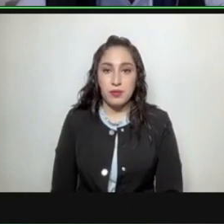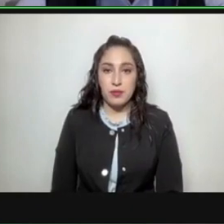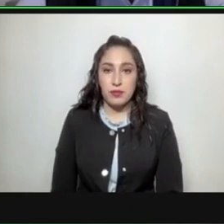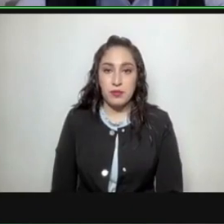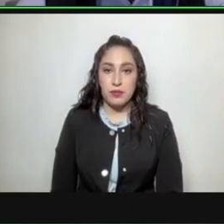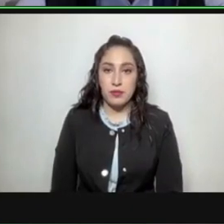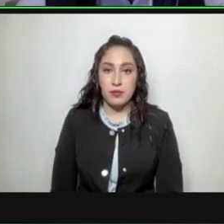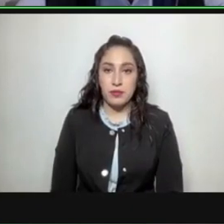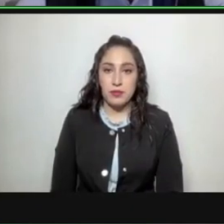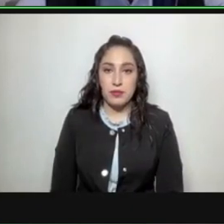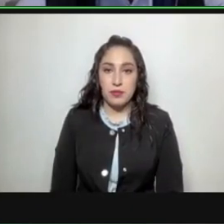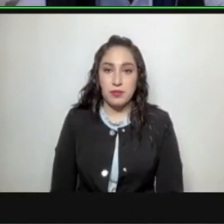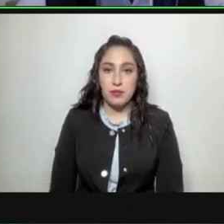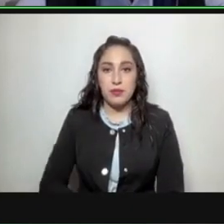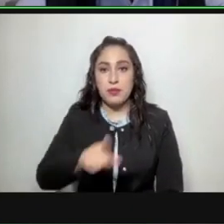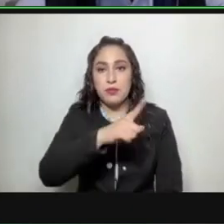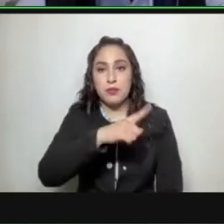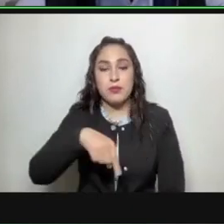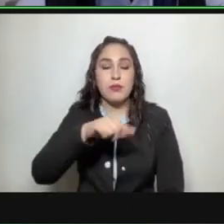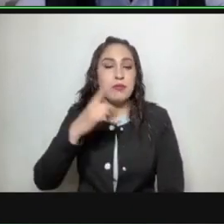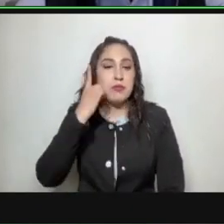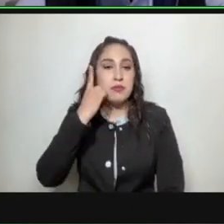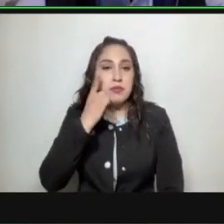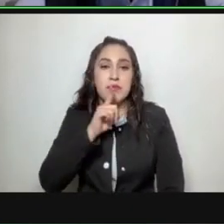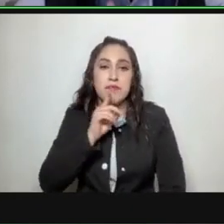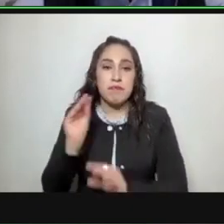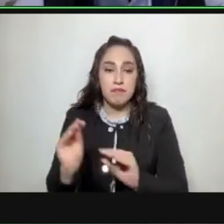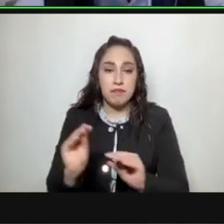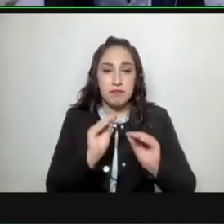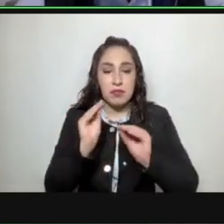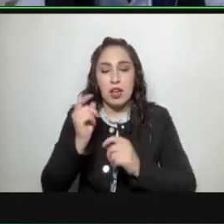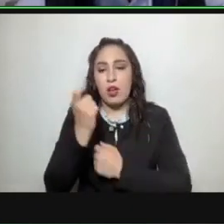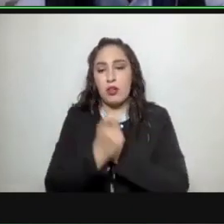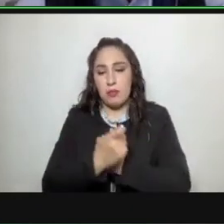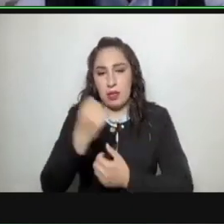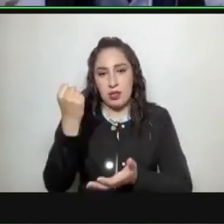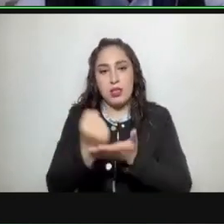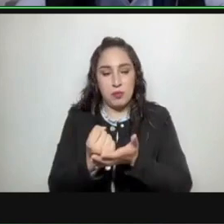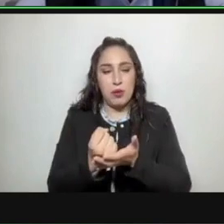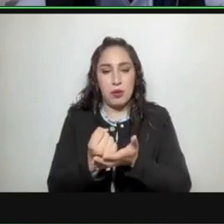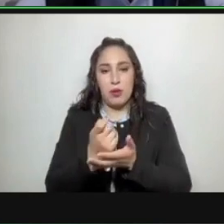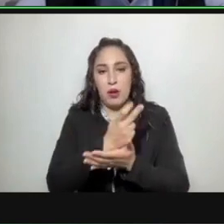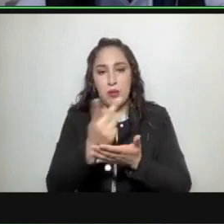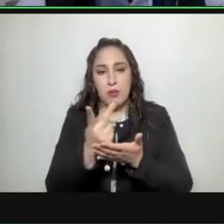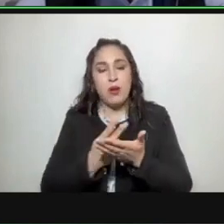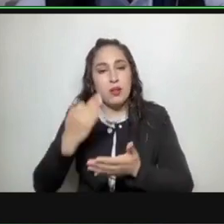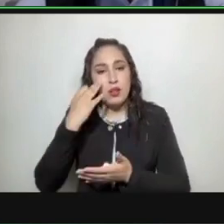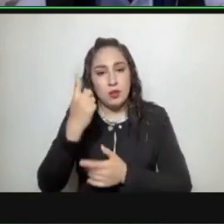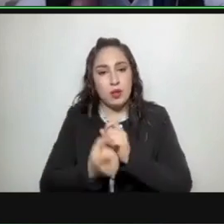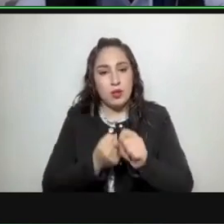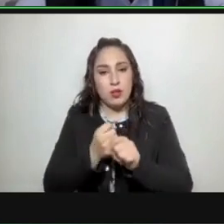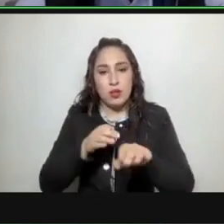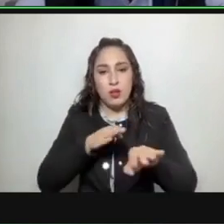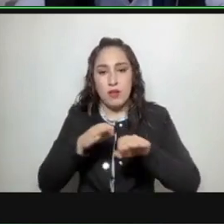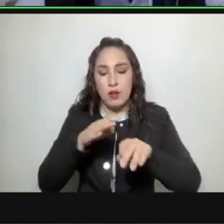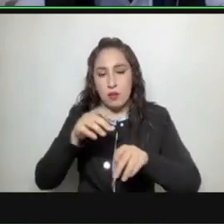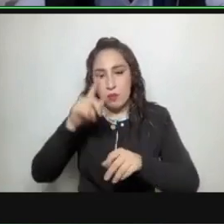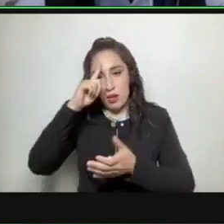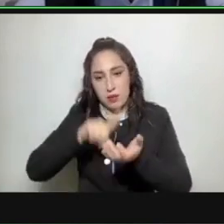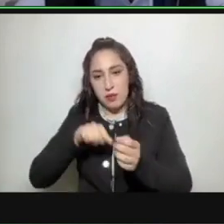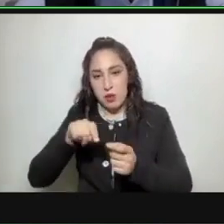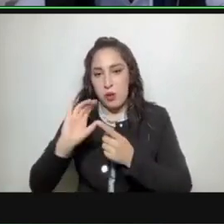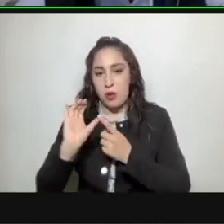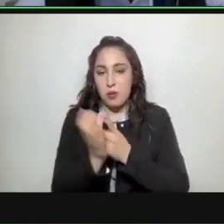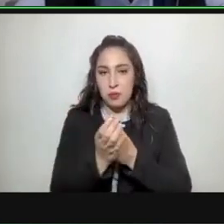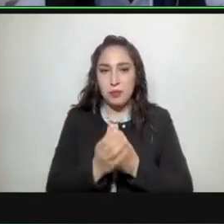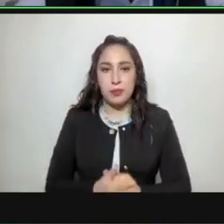No habiendo quien eh hable en contra ni quien está en contra eh diputada presidenta le informo que queda aprobado el programa